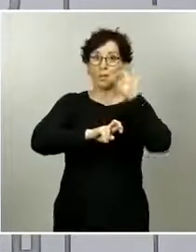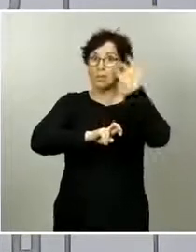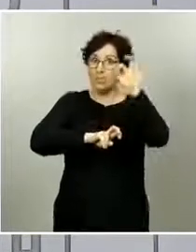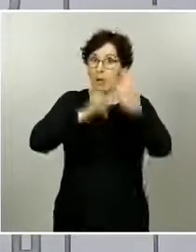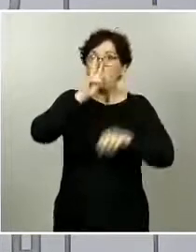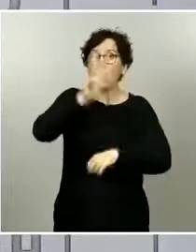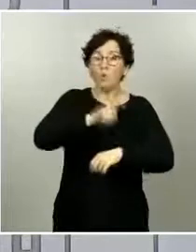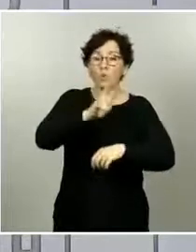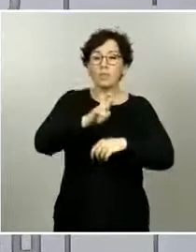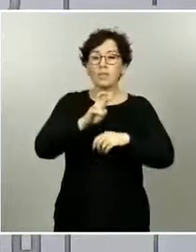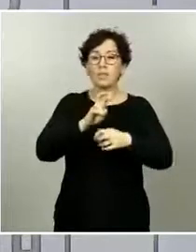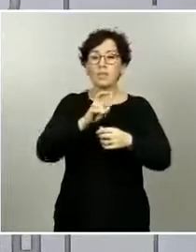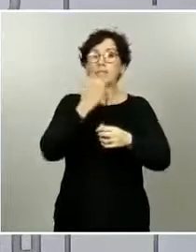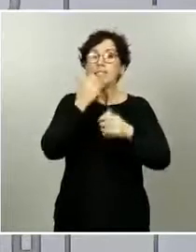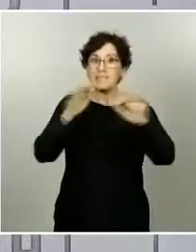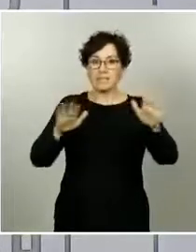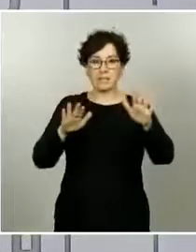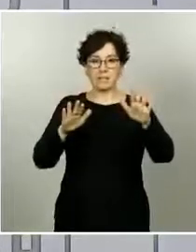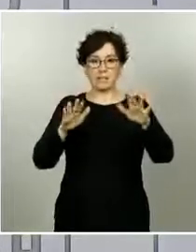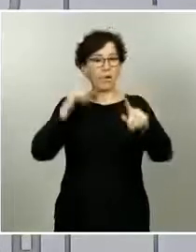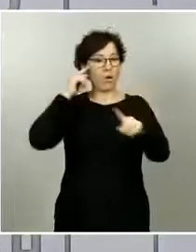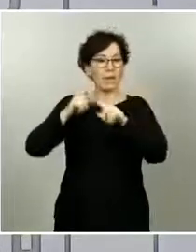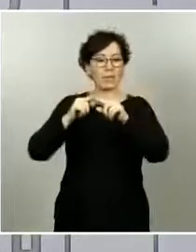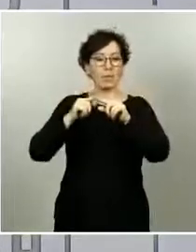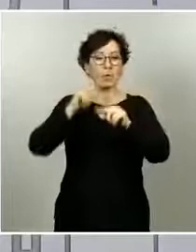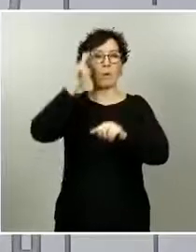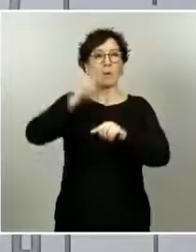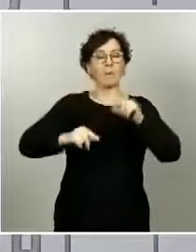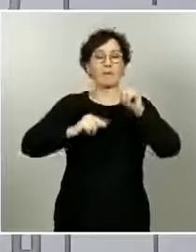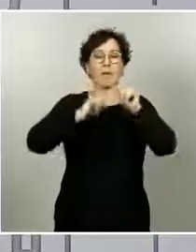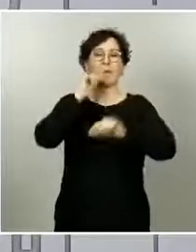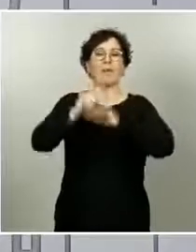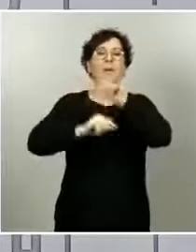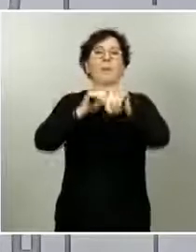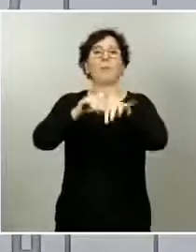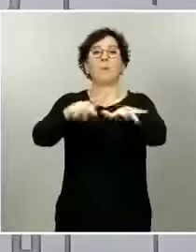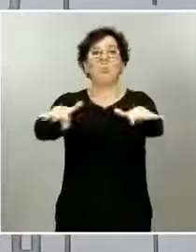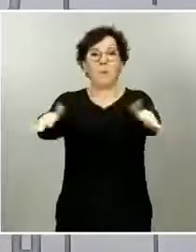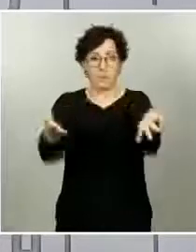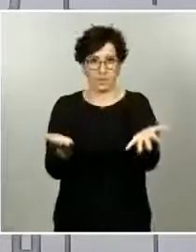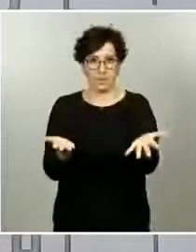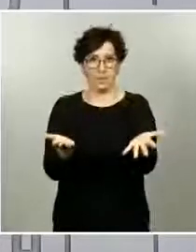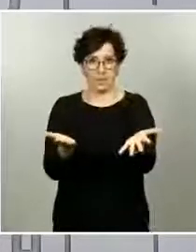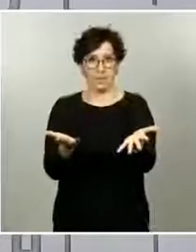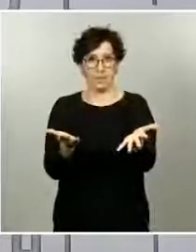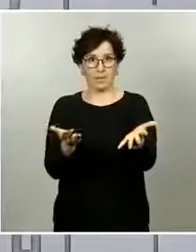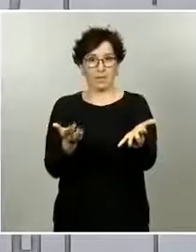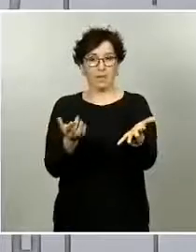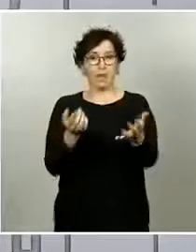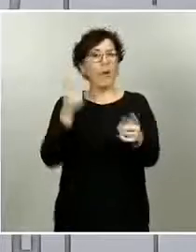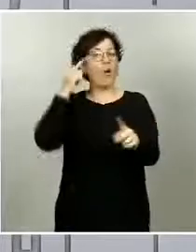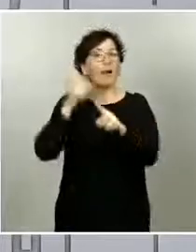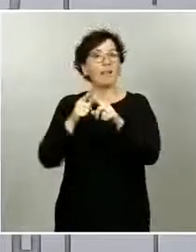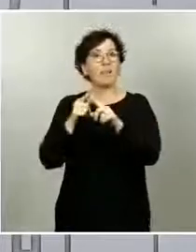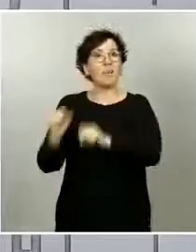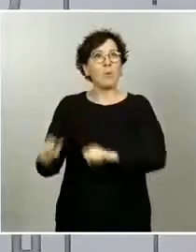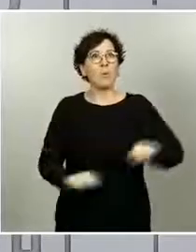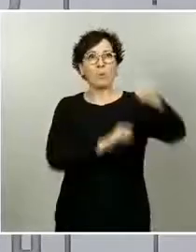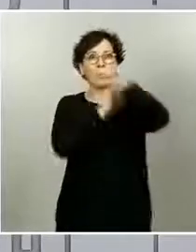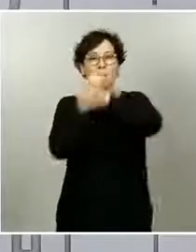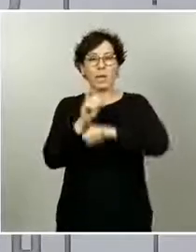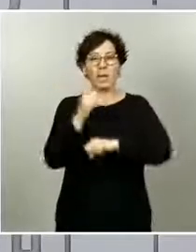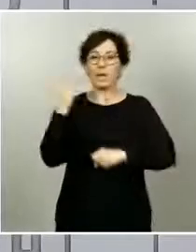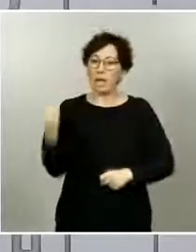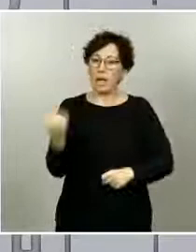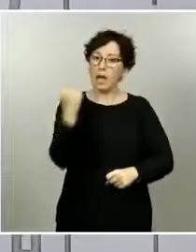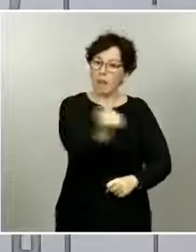son probablemente la mascarilla más útil cuando hablamos de la gestión de los contagios poblacionales. Entre otras cosas, porque lo